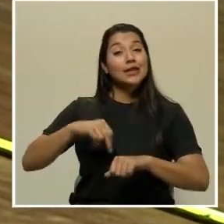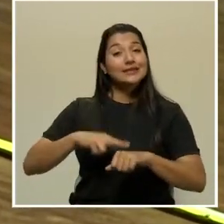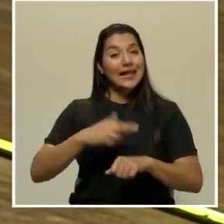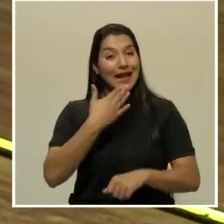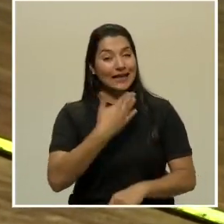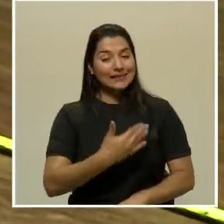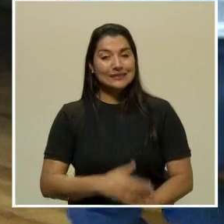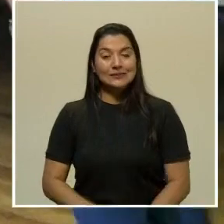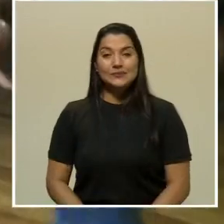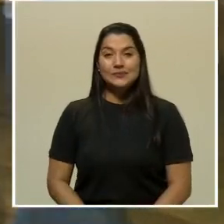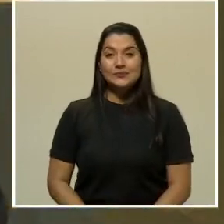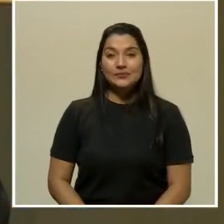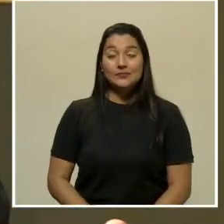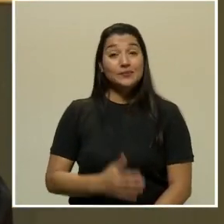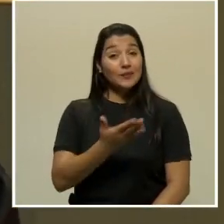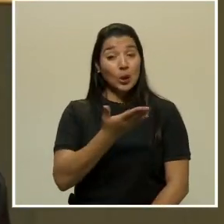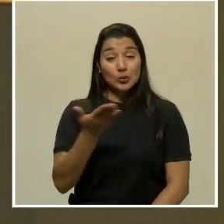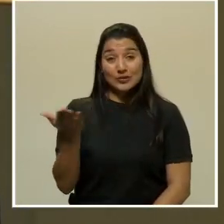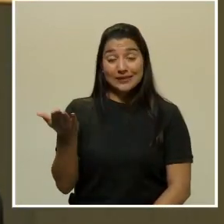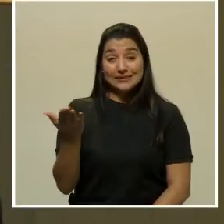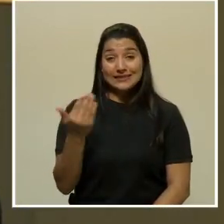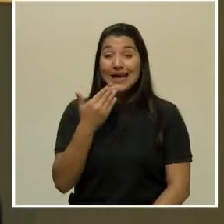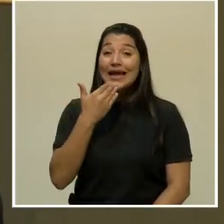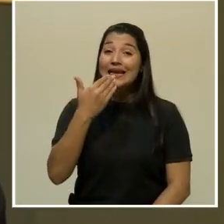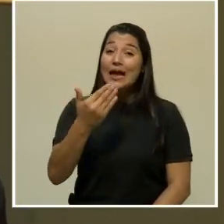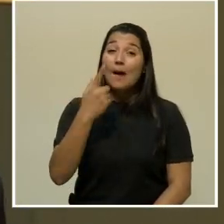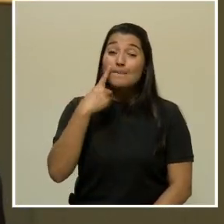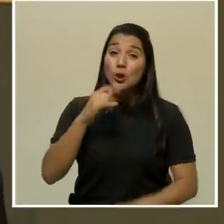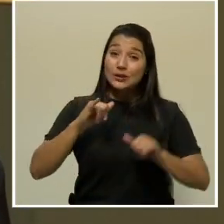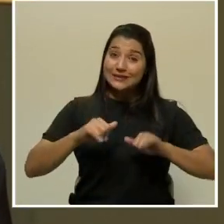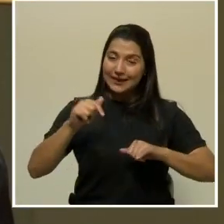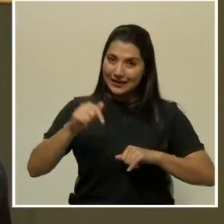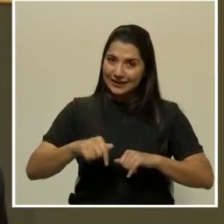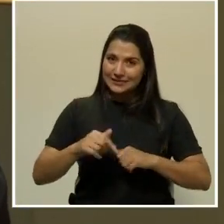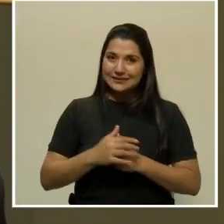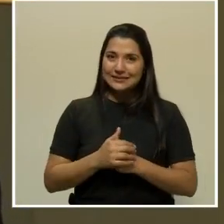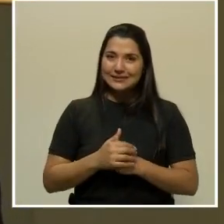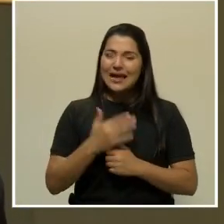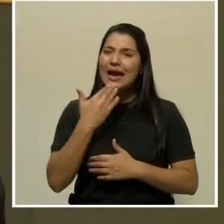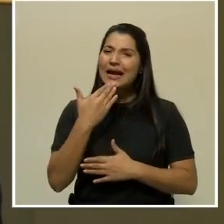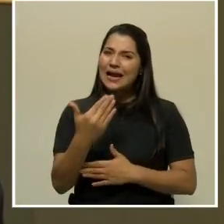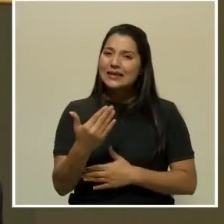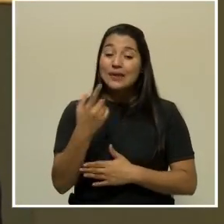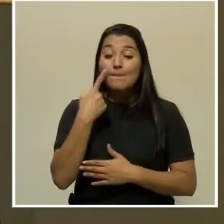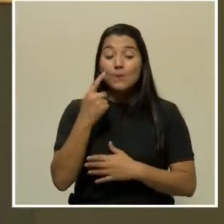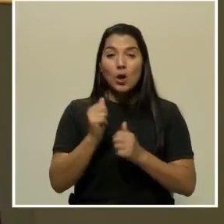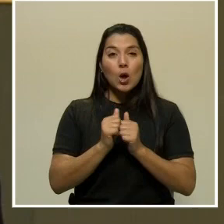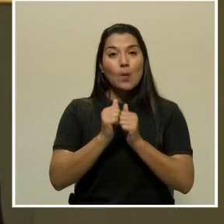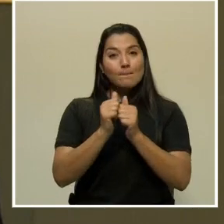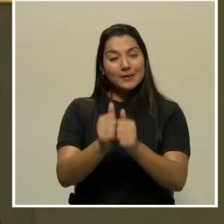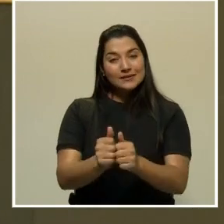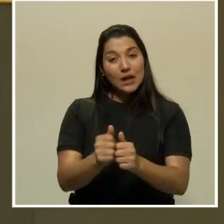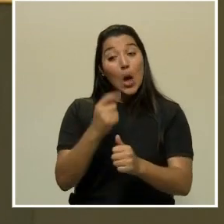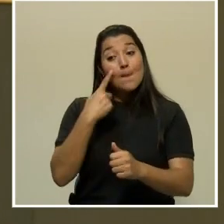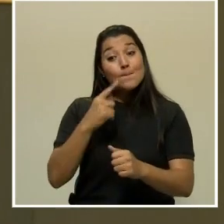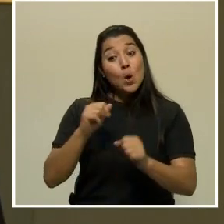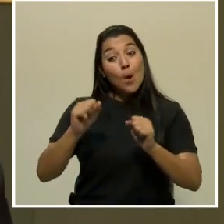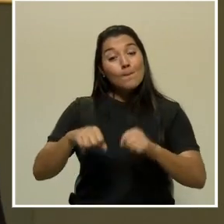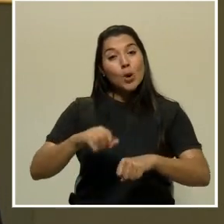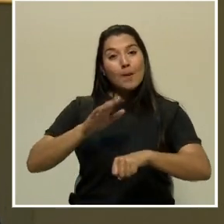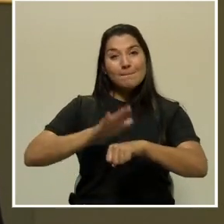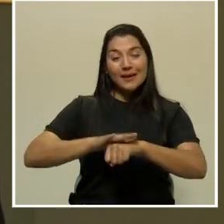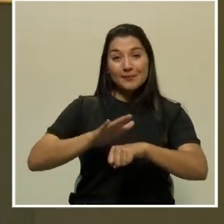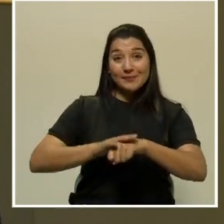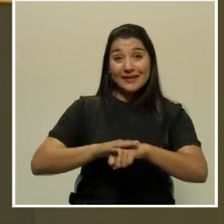Muchas gracias. Y a ustedes, gracias por estar ahí, gracias por acompañarnos, por permitirnos